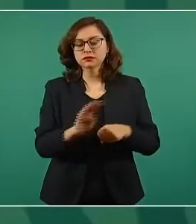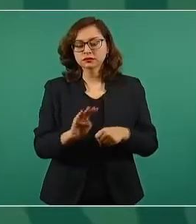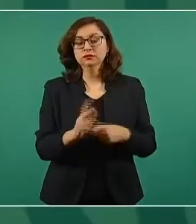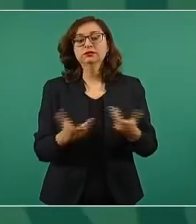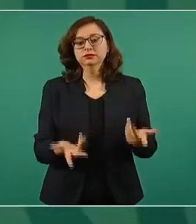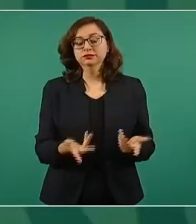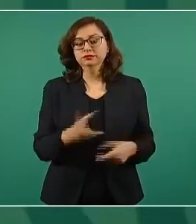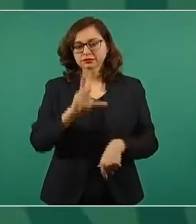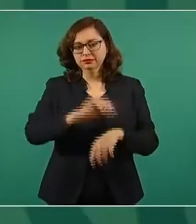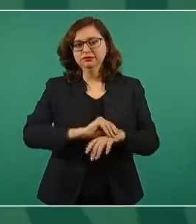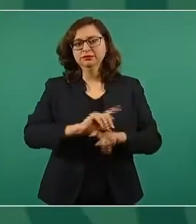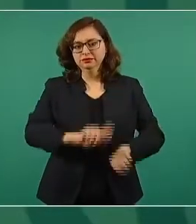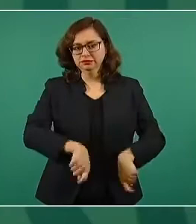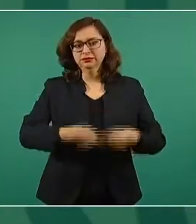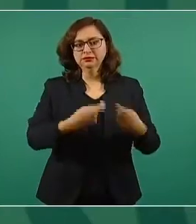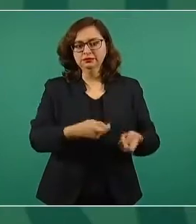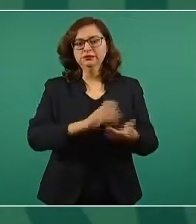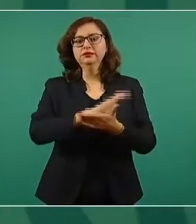contratos